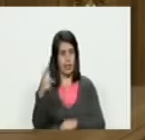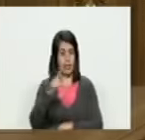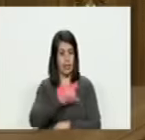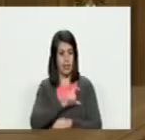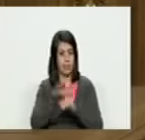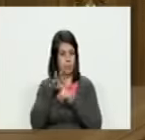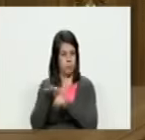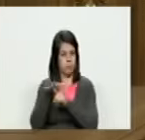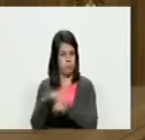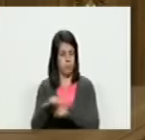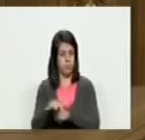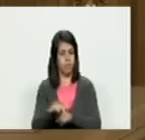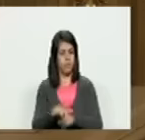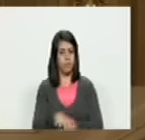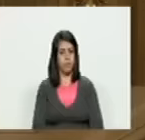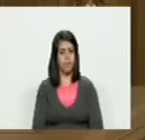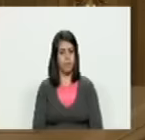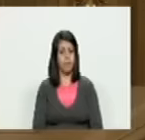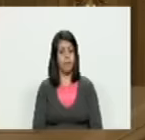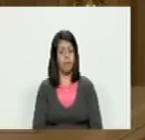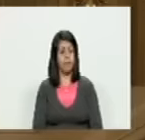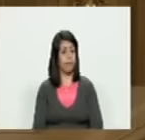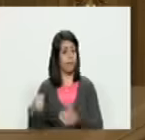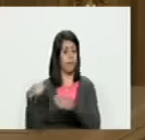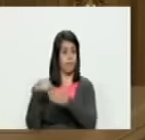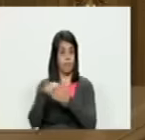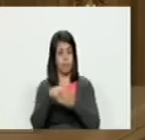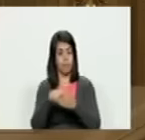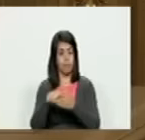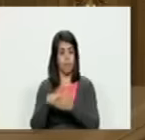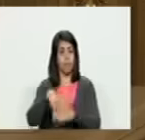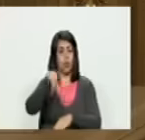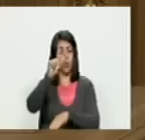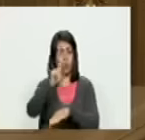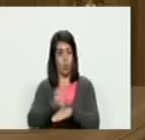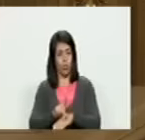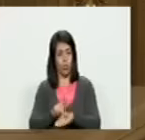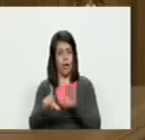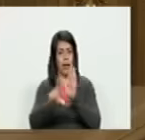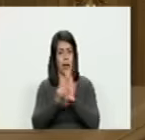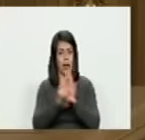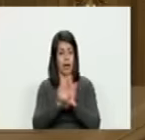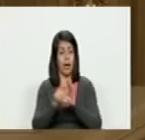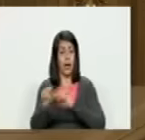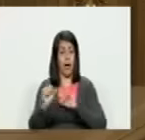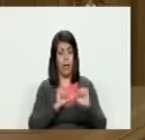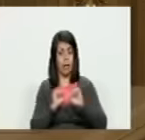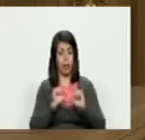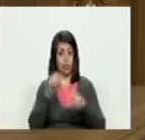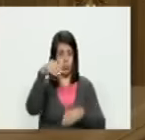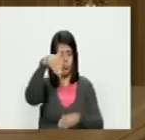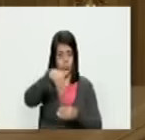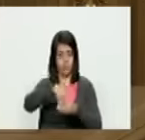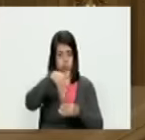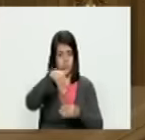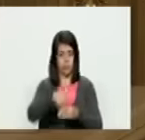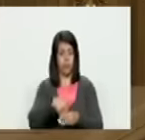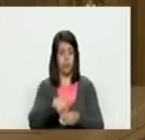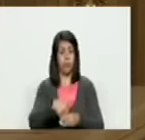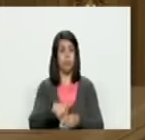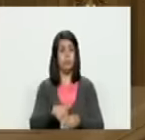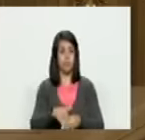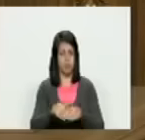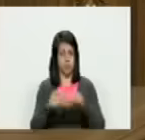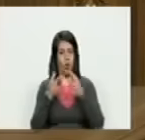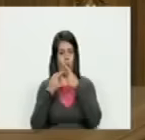presión en enero del 19 la lucha es por la legitimidad y la validación del resultado electoral como eje